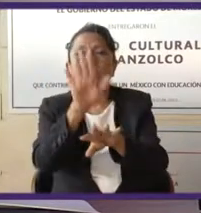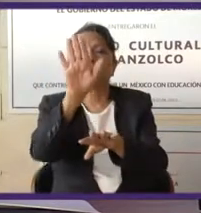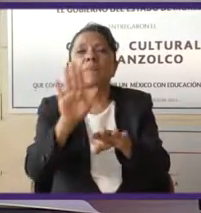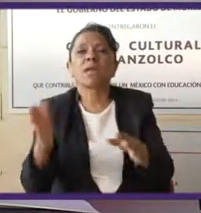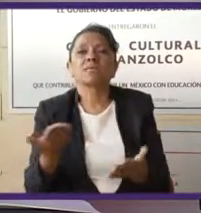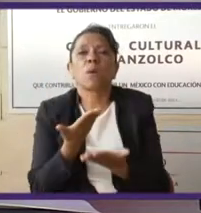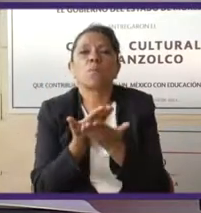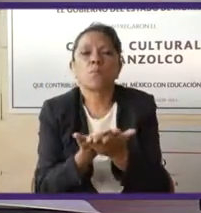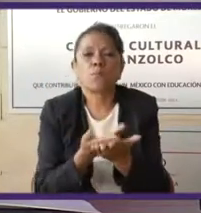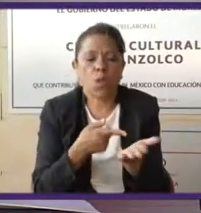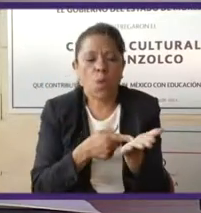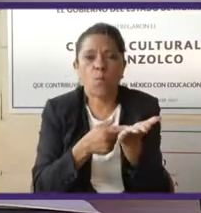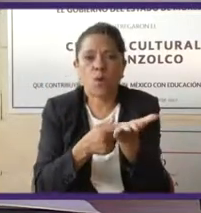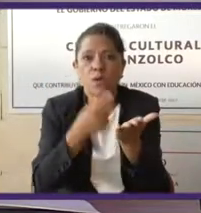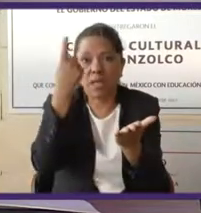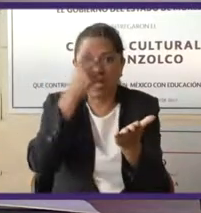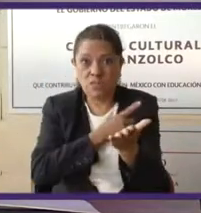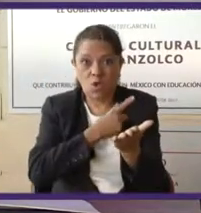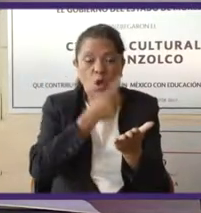vencer a dos,